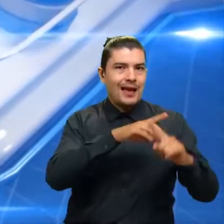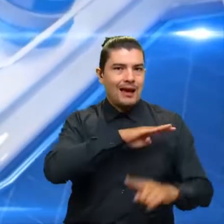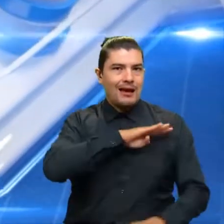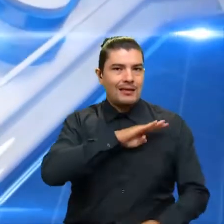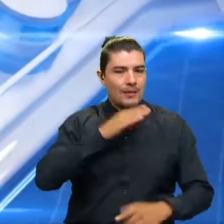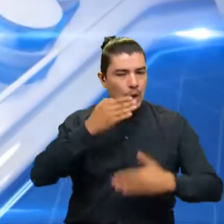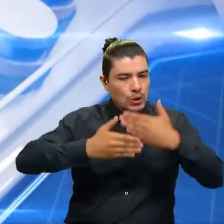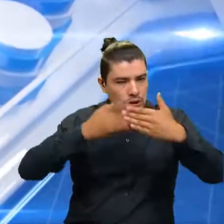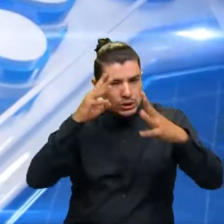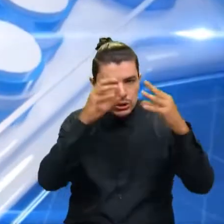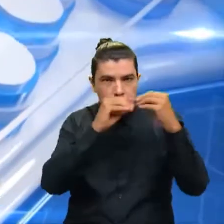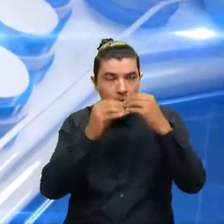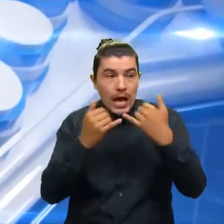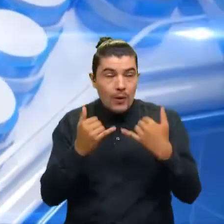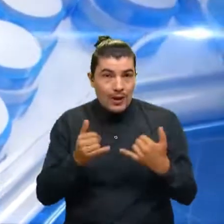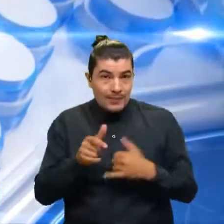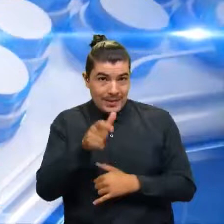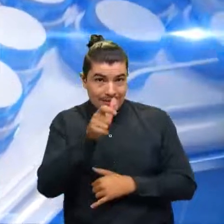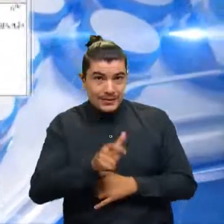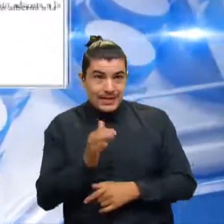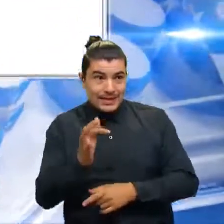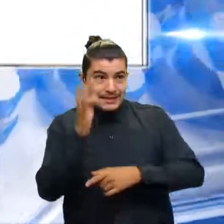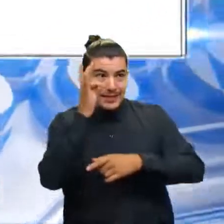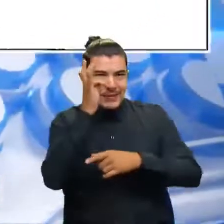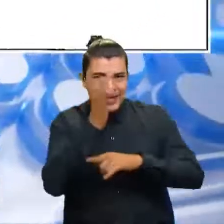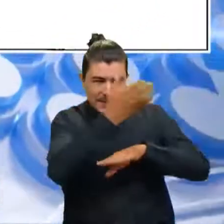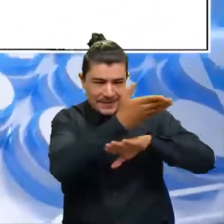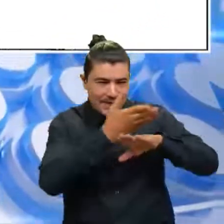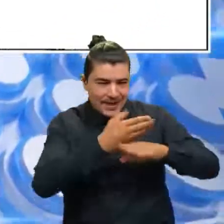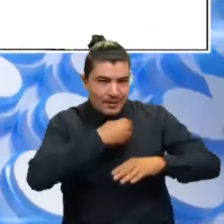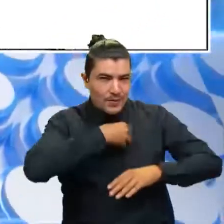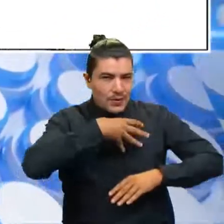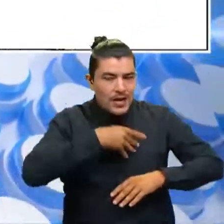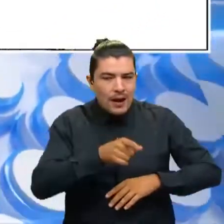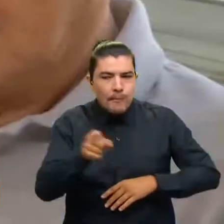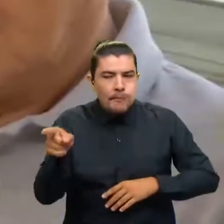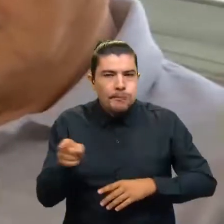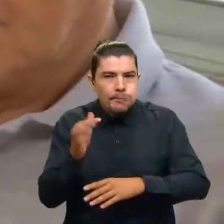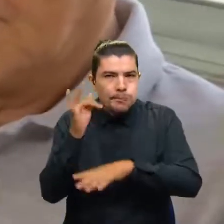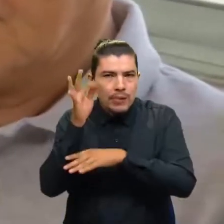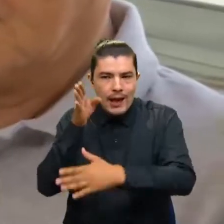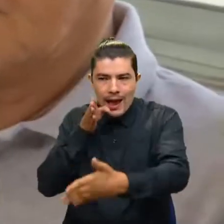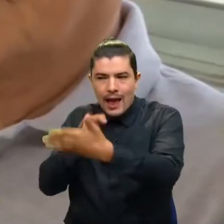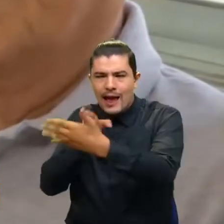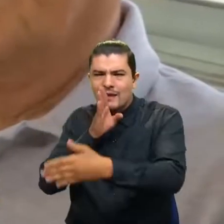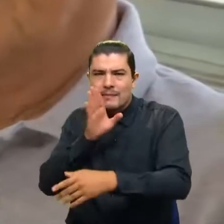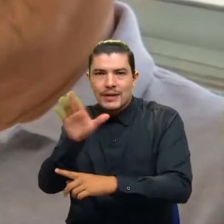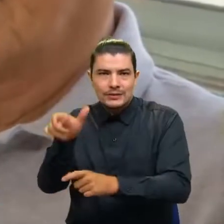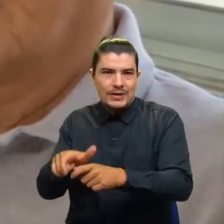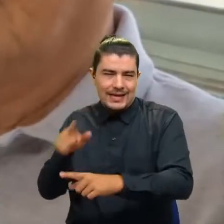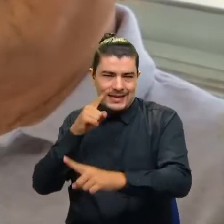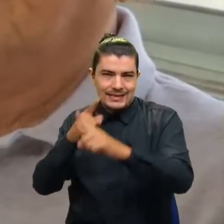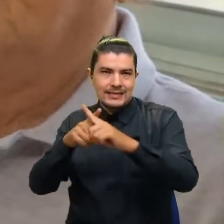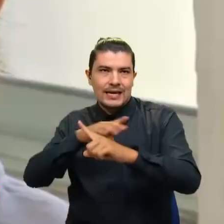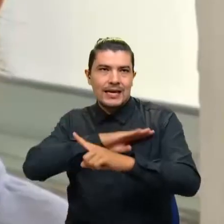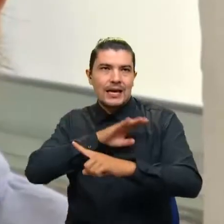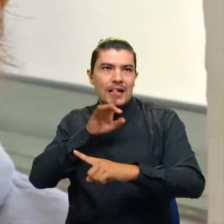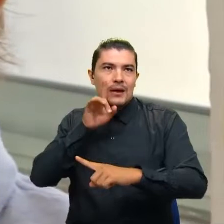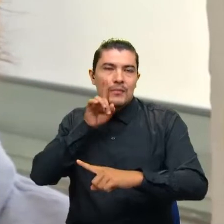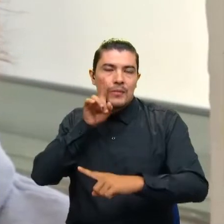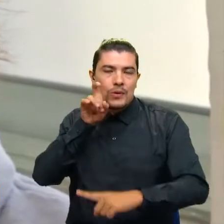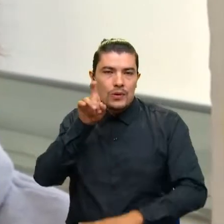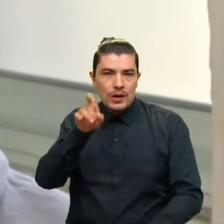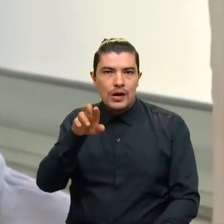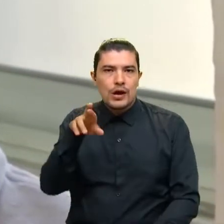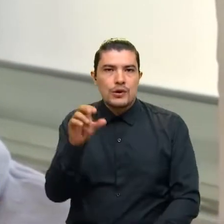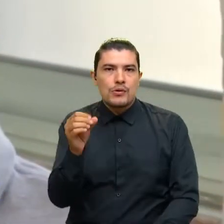las cuales va a testificar y por las cuales pidió este principio de oportunidad, sería contra el exalcalde de Bucaramanga, Rodolfo Hernández